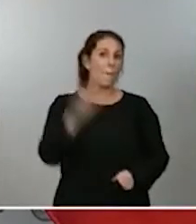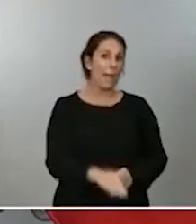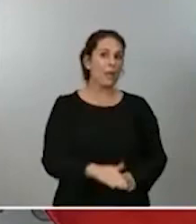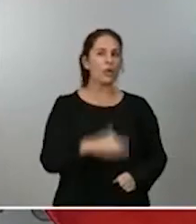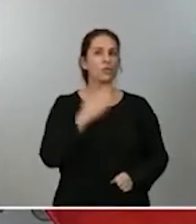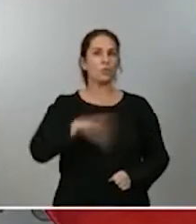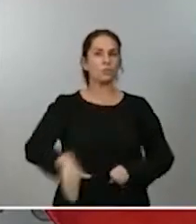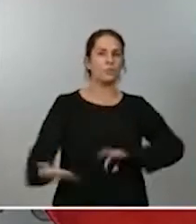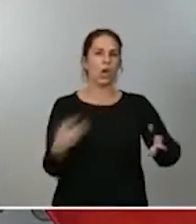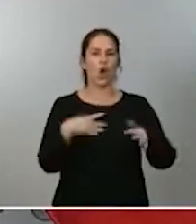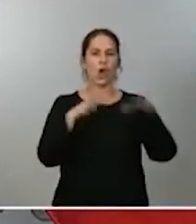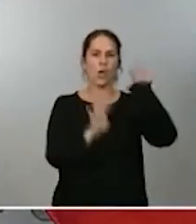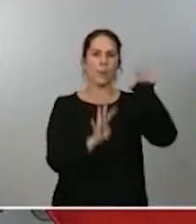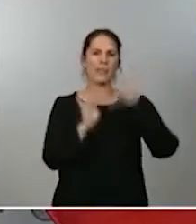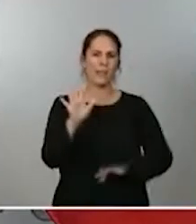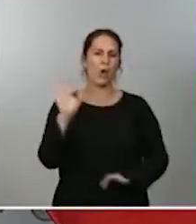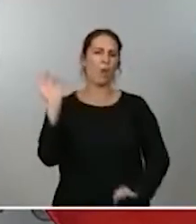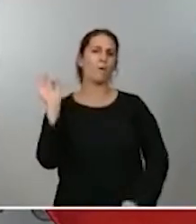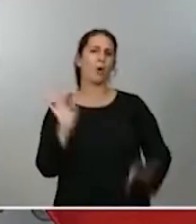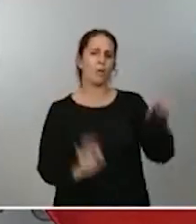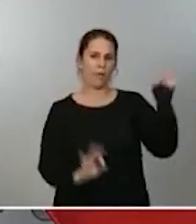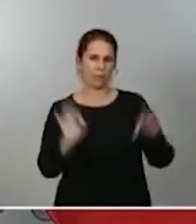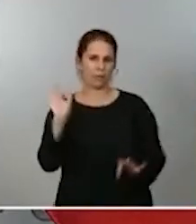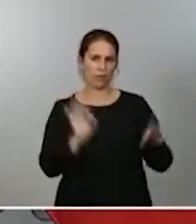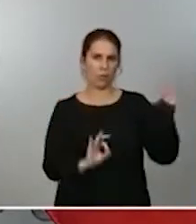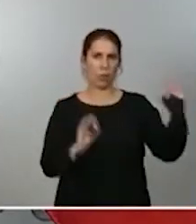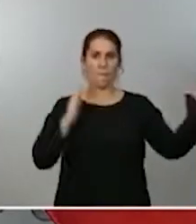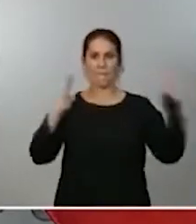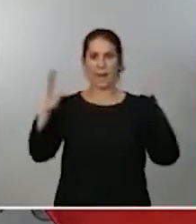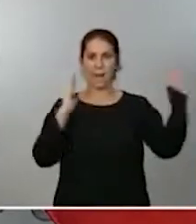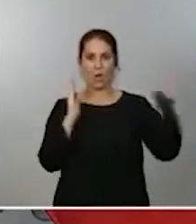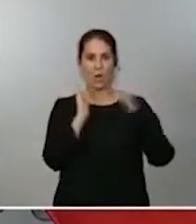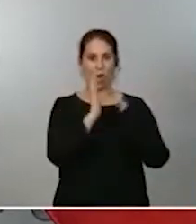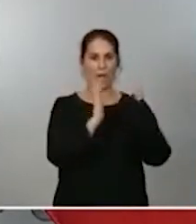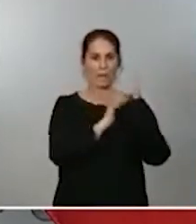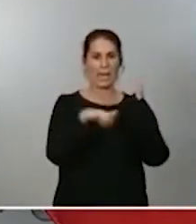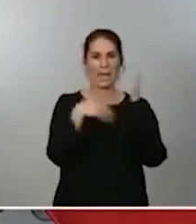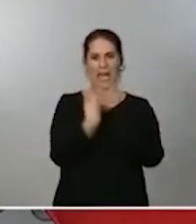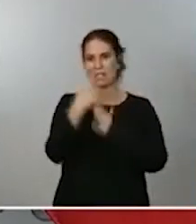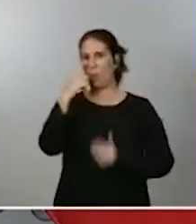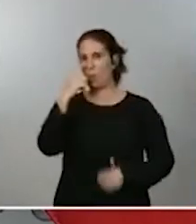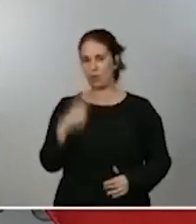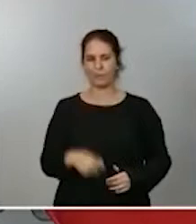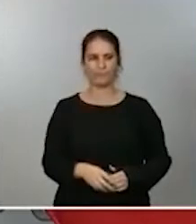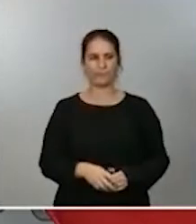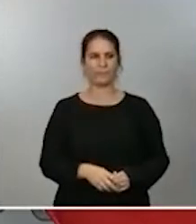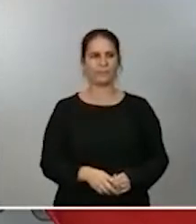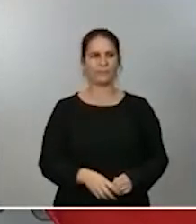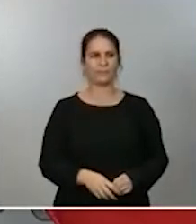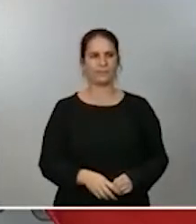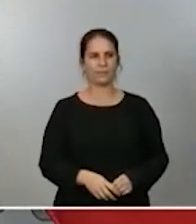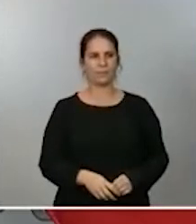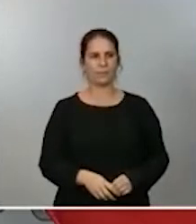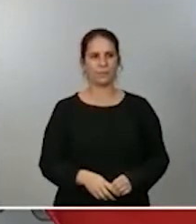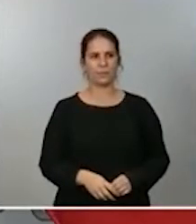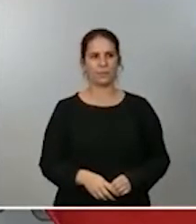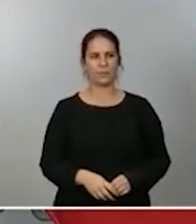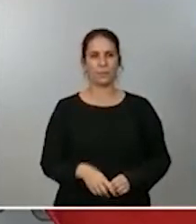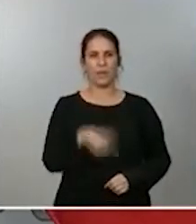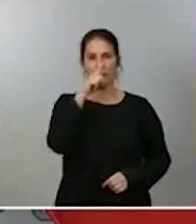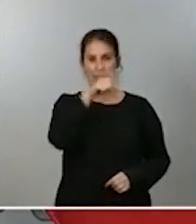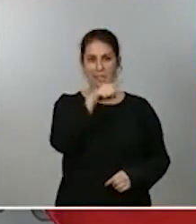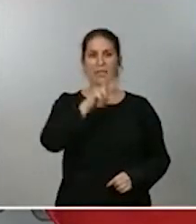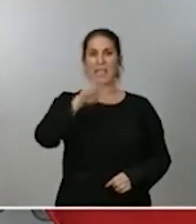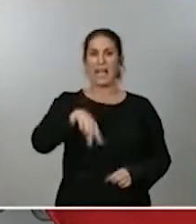en términos de vuelo en el periodo abril-junio. Ere Europa es la segunda aerolínea española